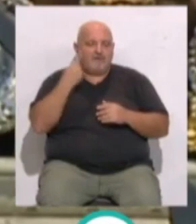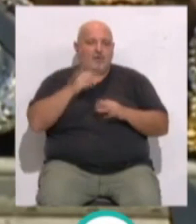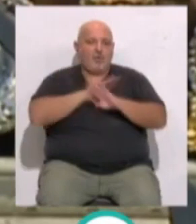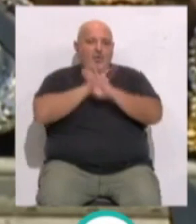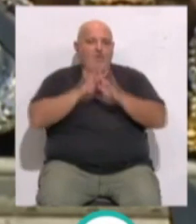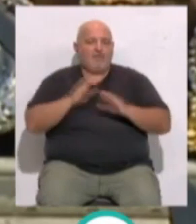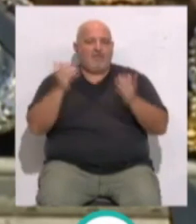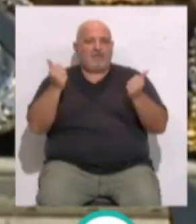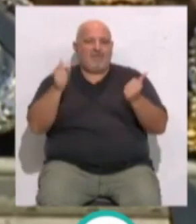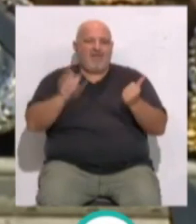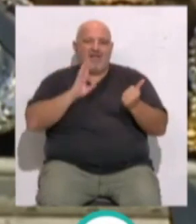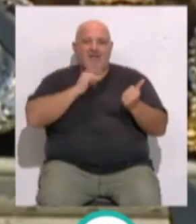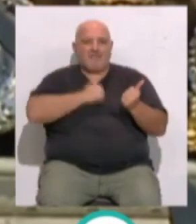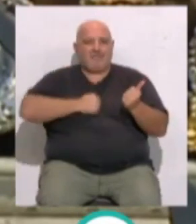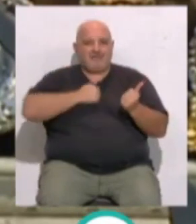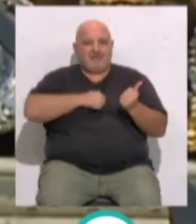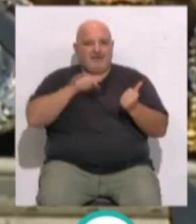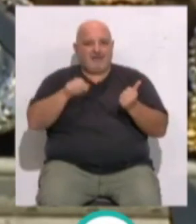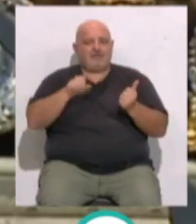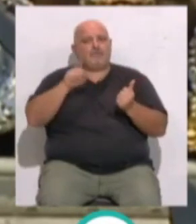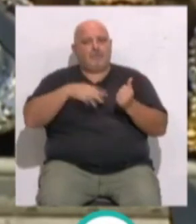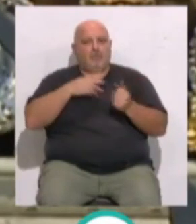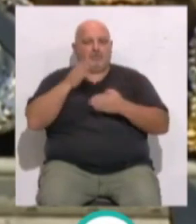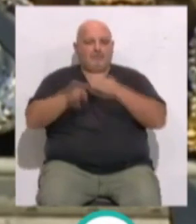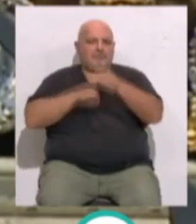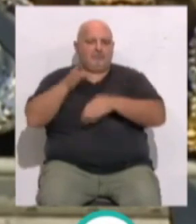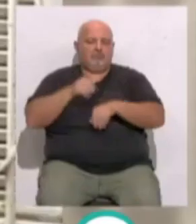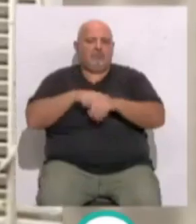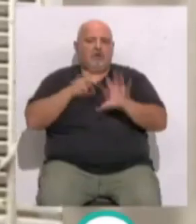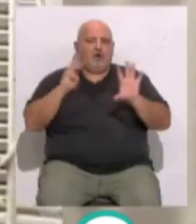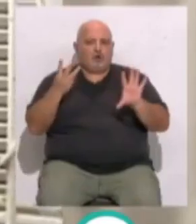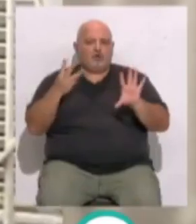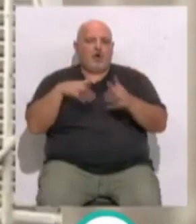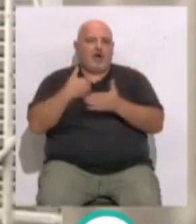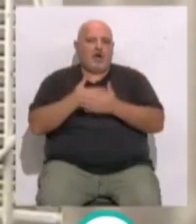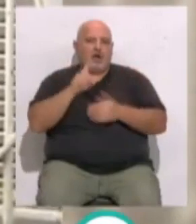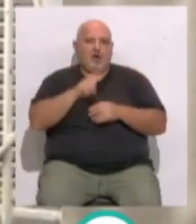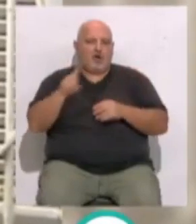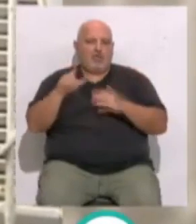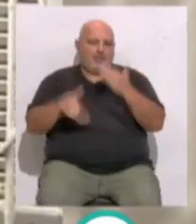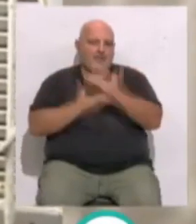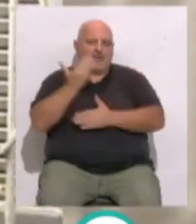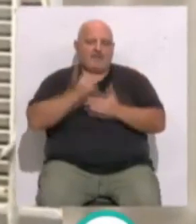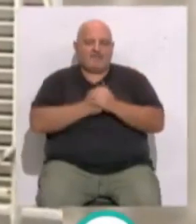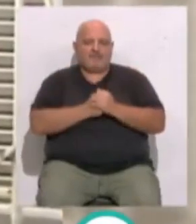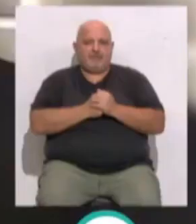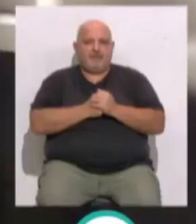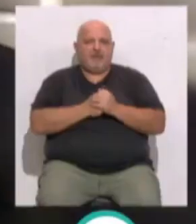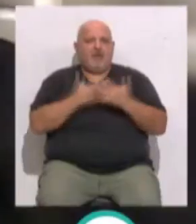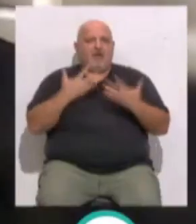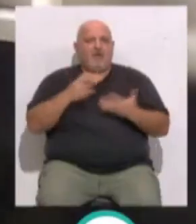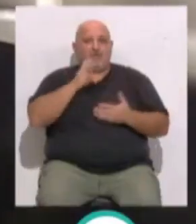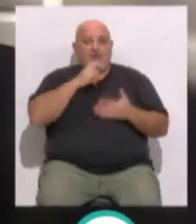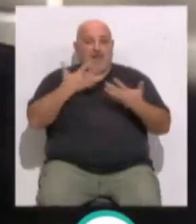la última despedida al obispo emérito... ...también podrán hacerlo desde las 8 hasta las 11 de la mañana. El actual